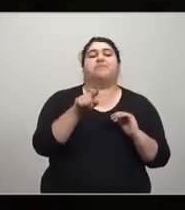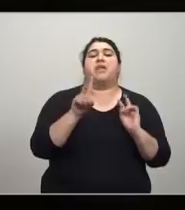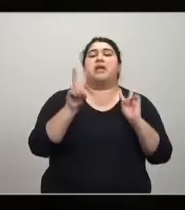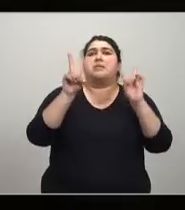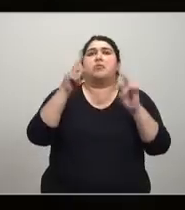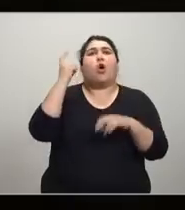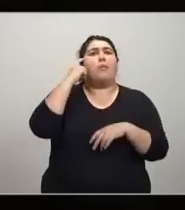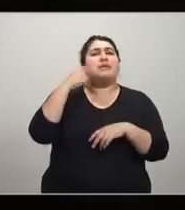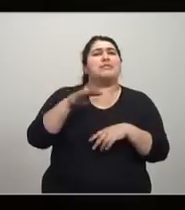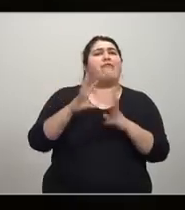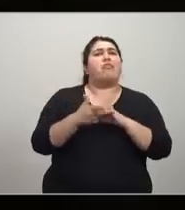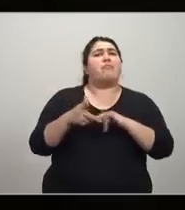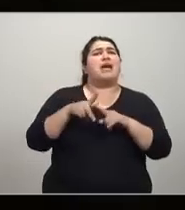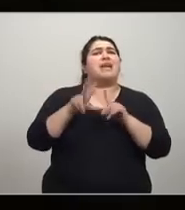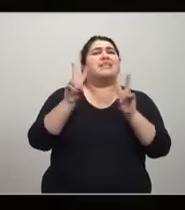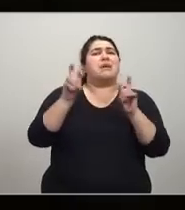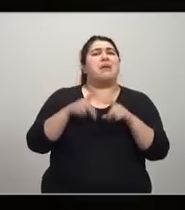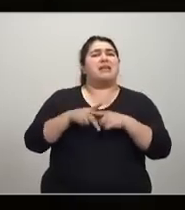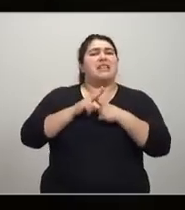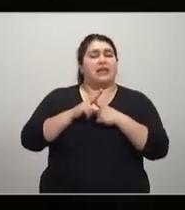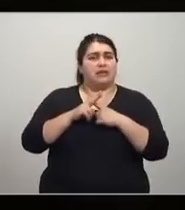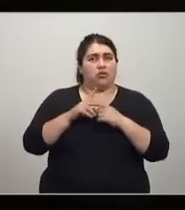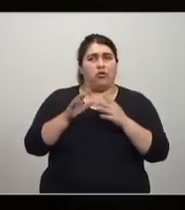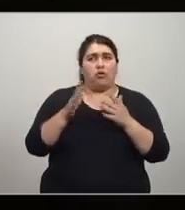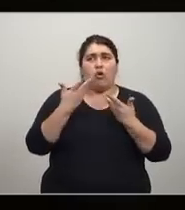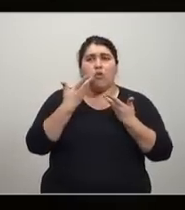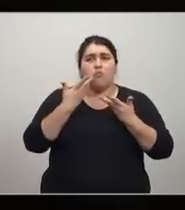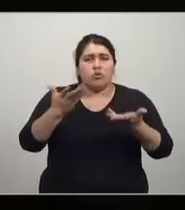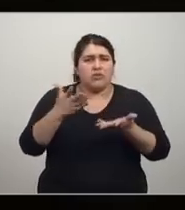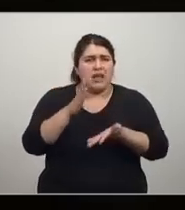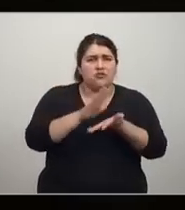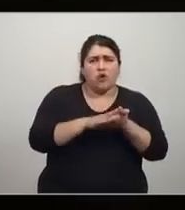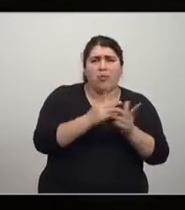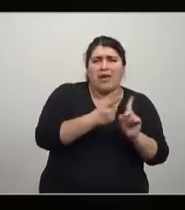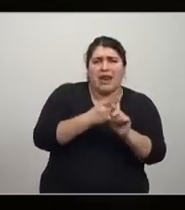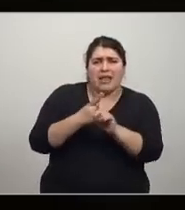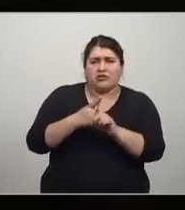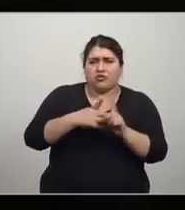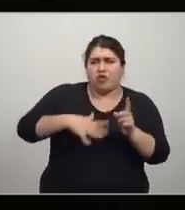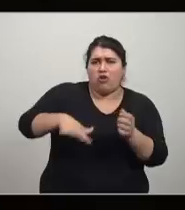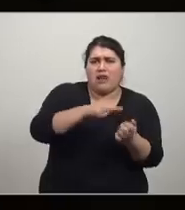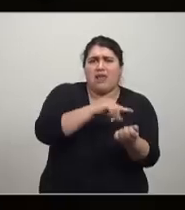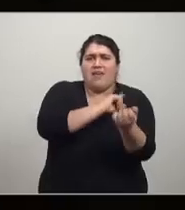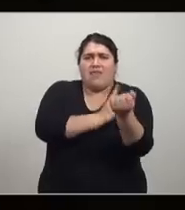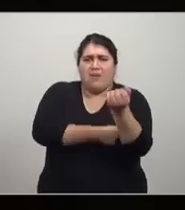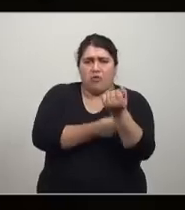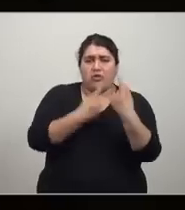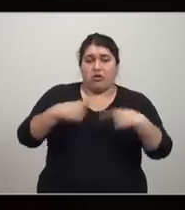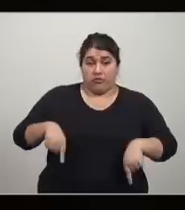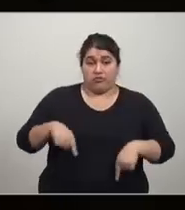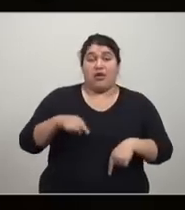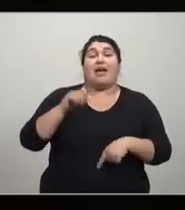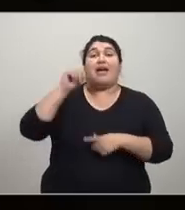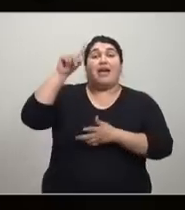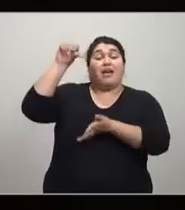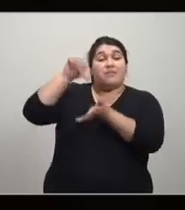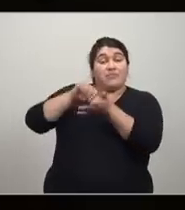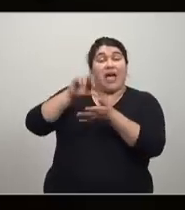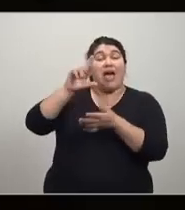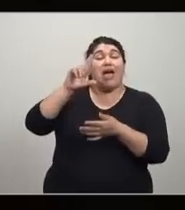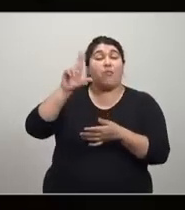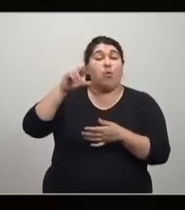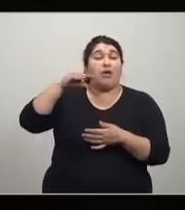tema técnico y sin considerar las relaciones de poder dentro de las sociedades. En el ejemplo de la Checa el problema es el poder, la